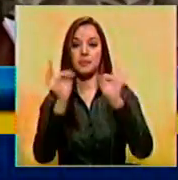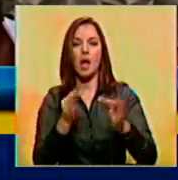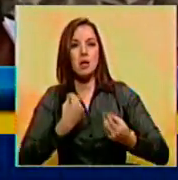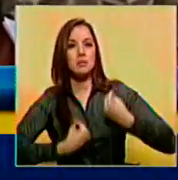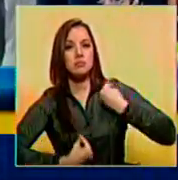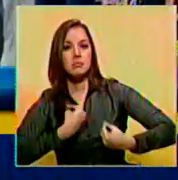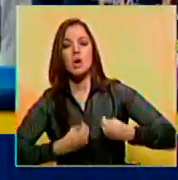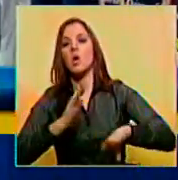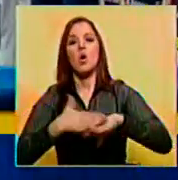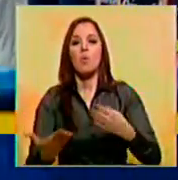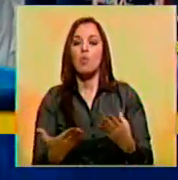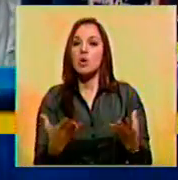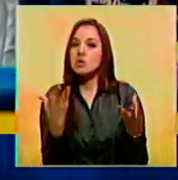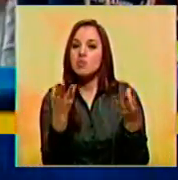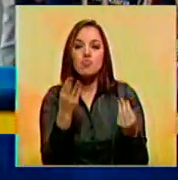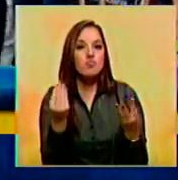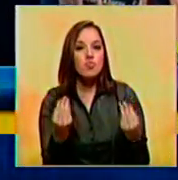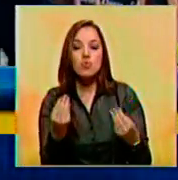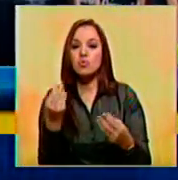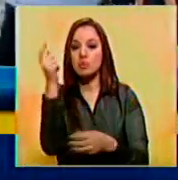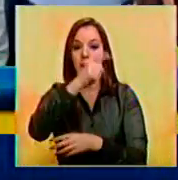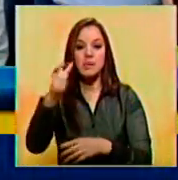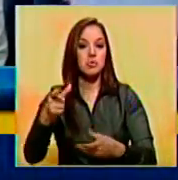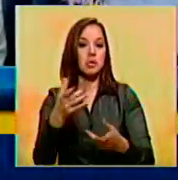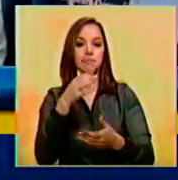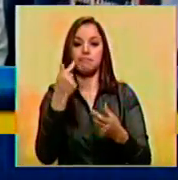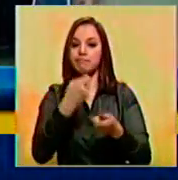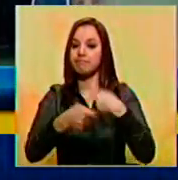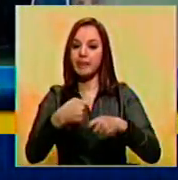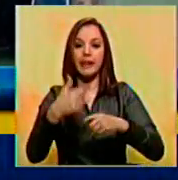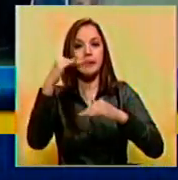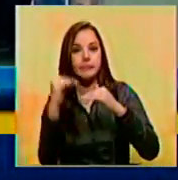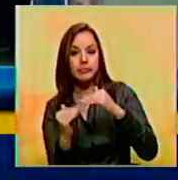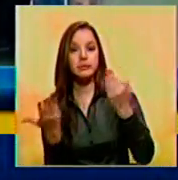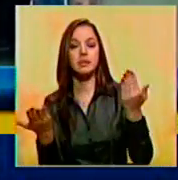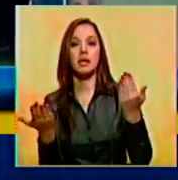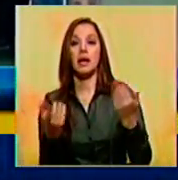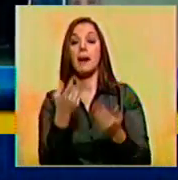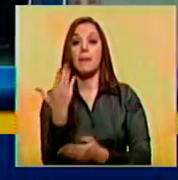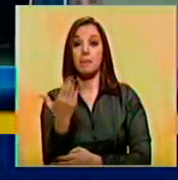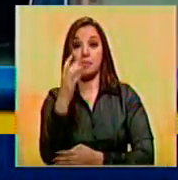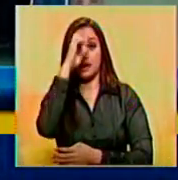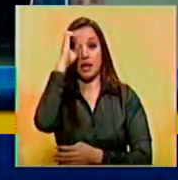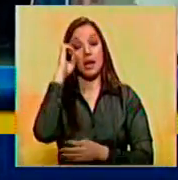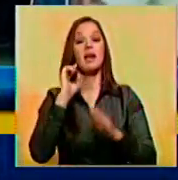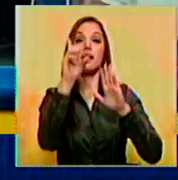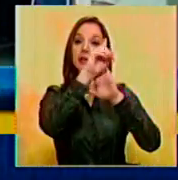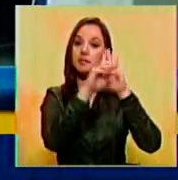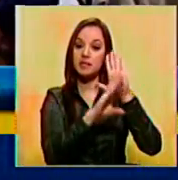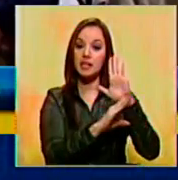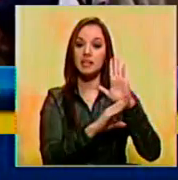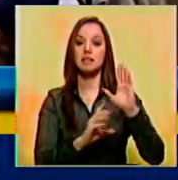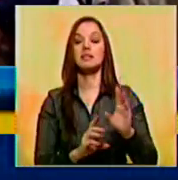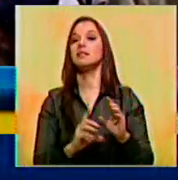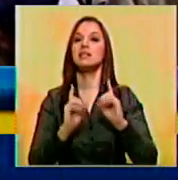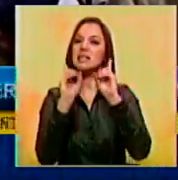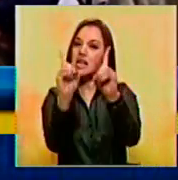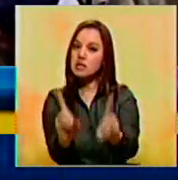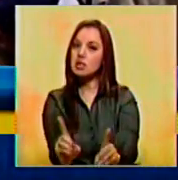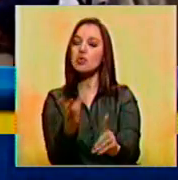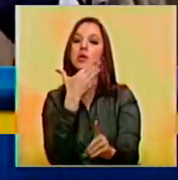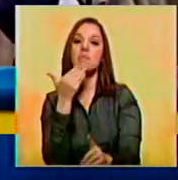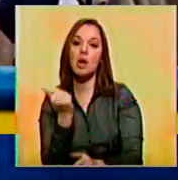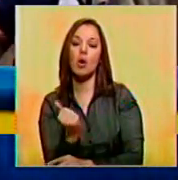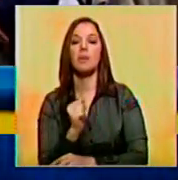deserción laboral en la frontera, las ventas cayeron y la escasez se incrementó. Piden aplicar medidas excepcionales. Y buscar los